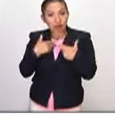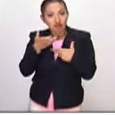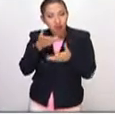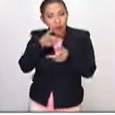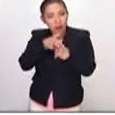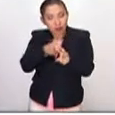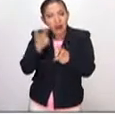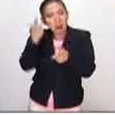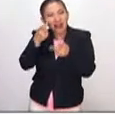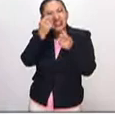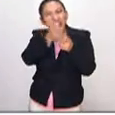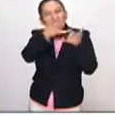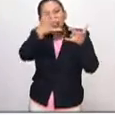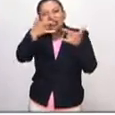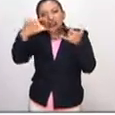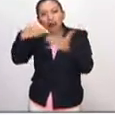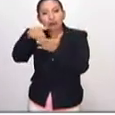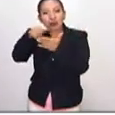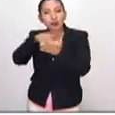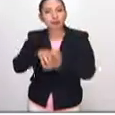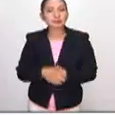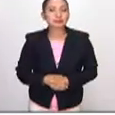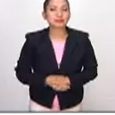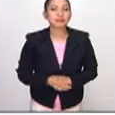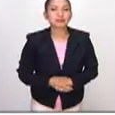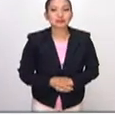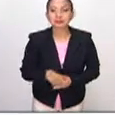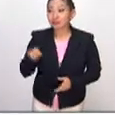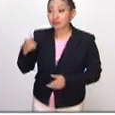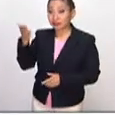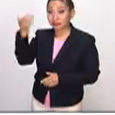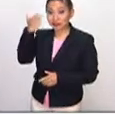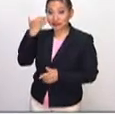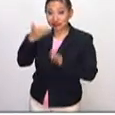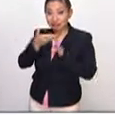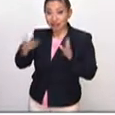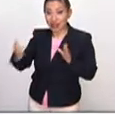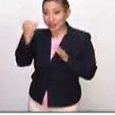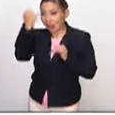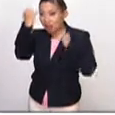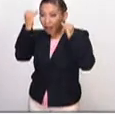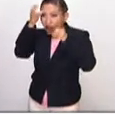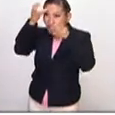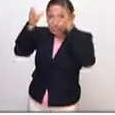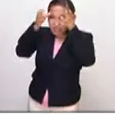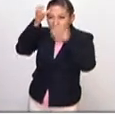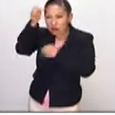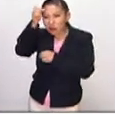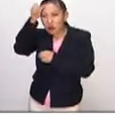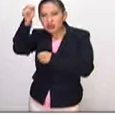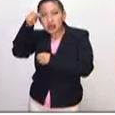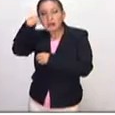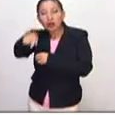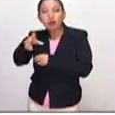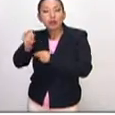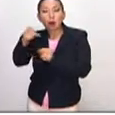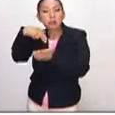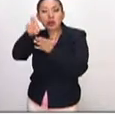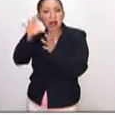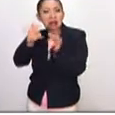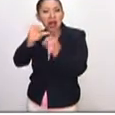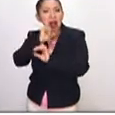retratados por los pintores. Y en esta época de artes conceptuales, este tipo de obras no necesitan ninguna explicación.